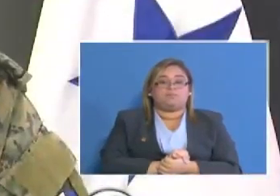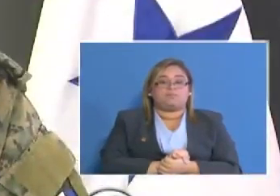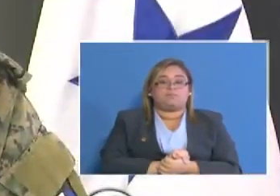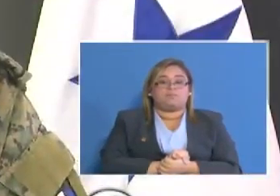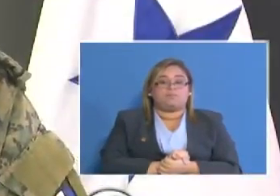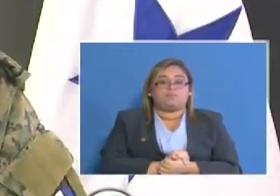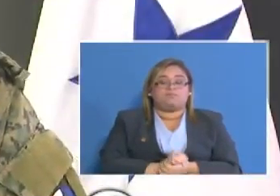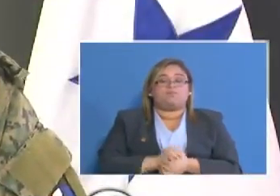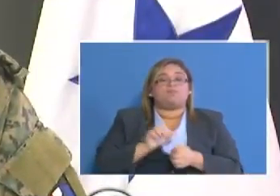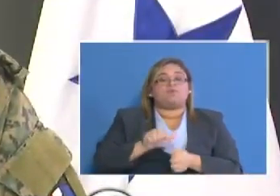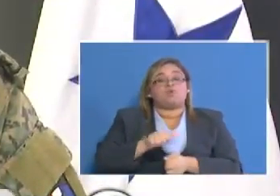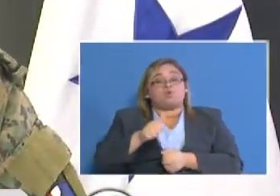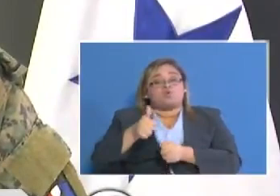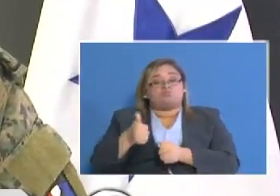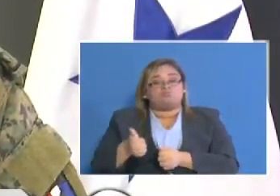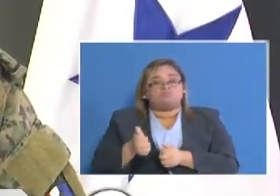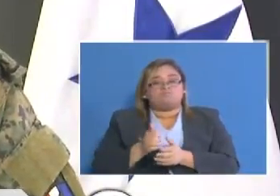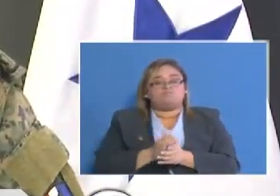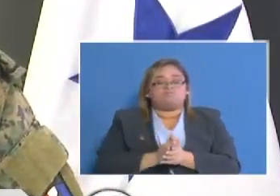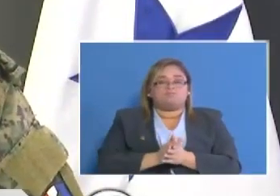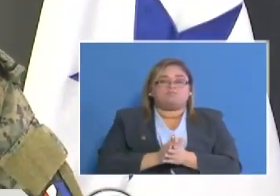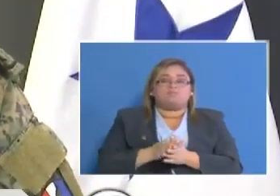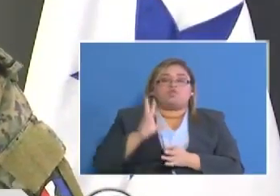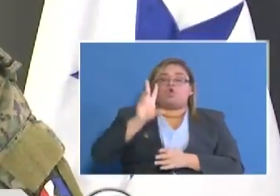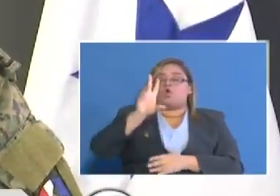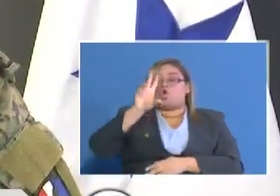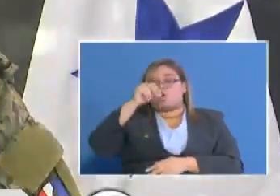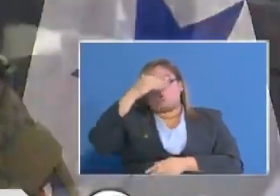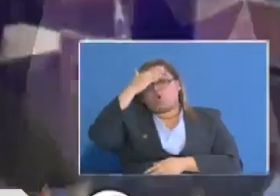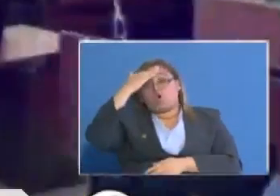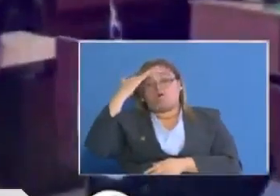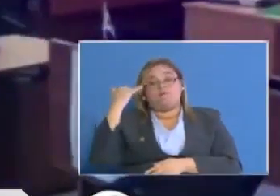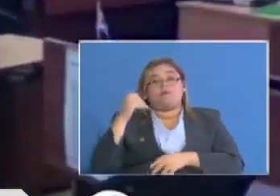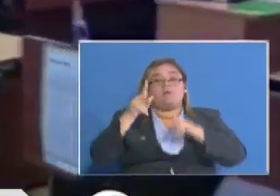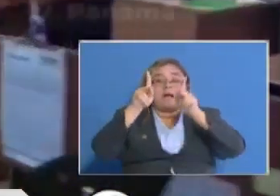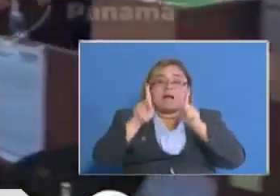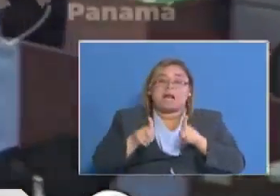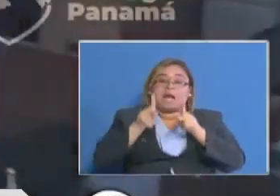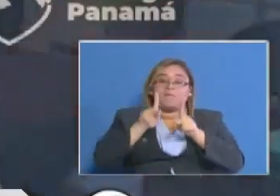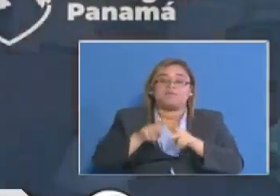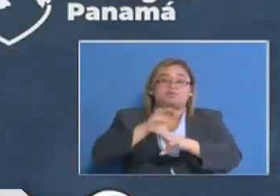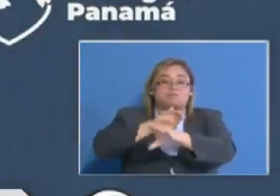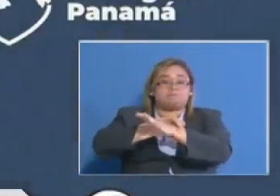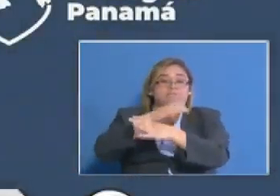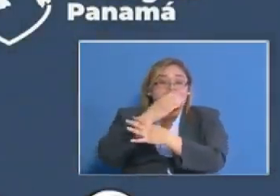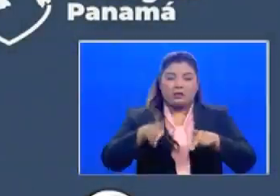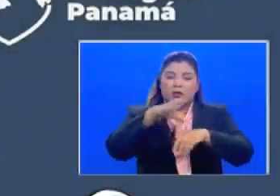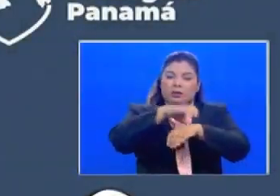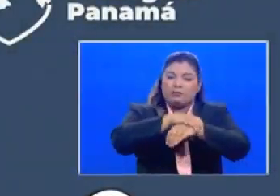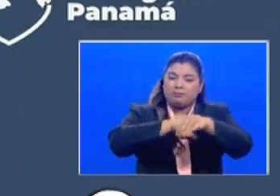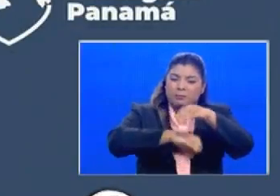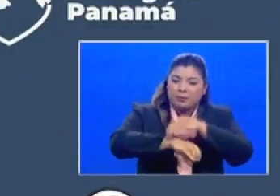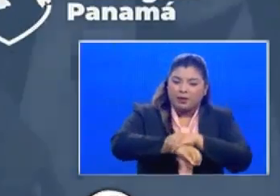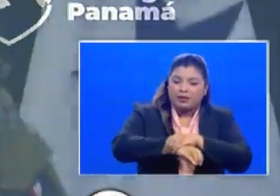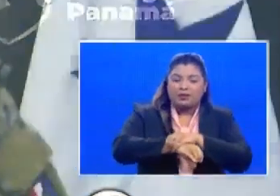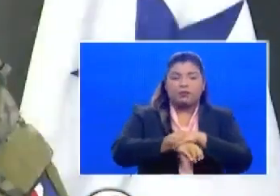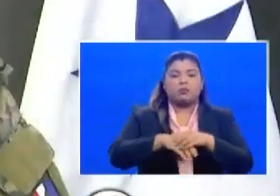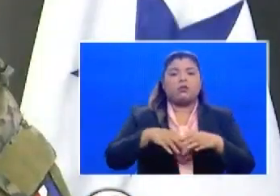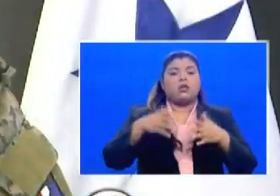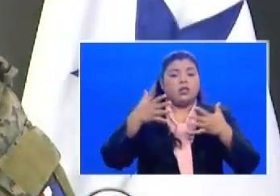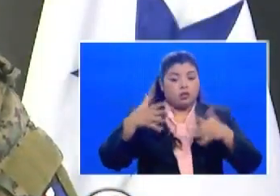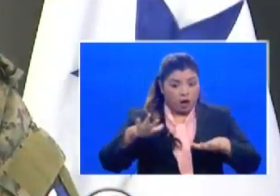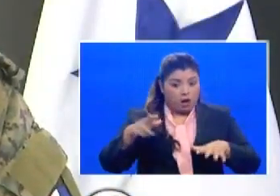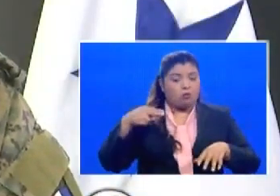por otra parte no olvidamos aquellos que se encuentran privados de libertad y hemos tomado